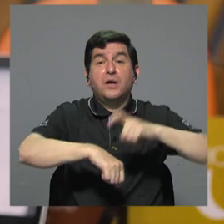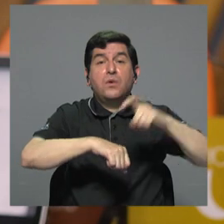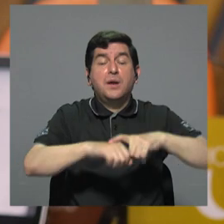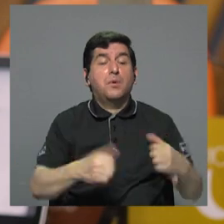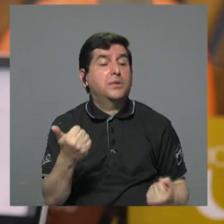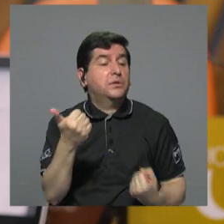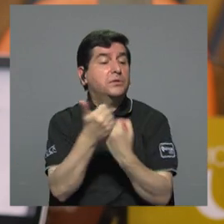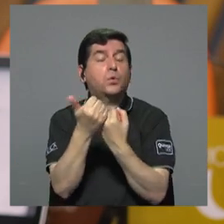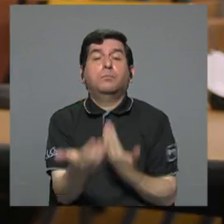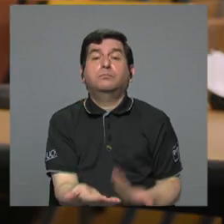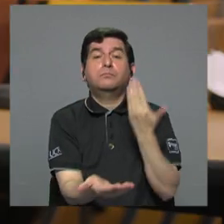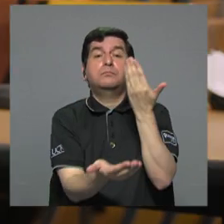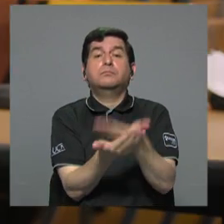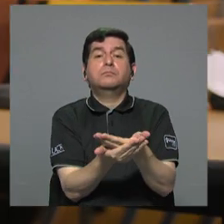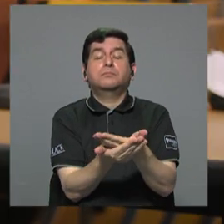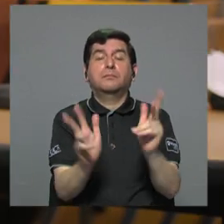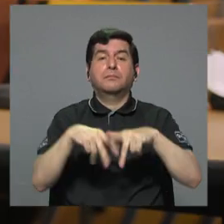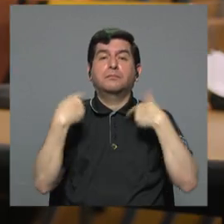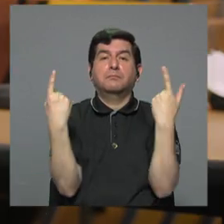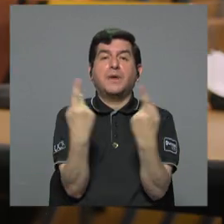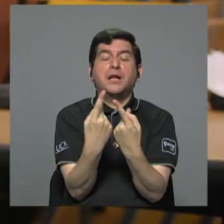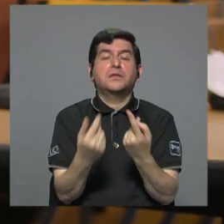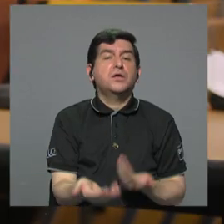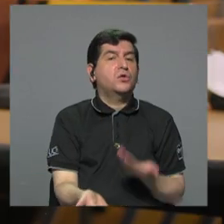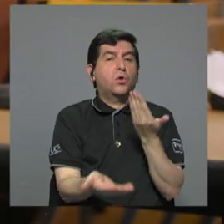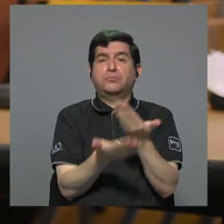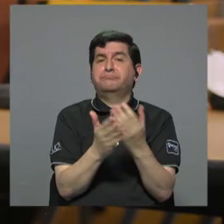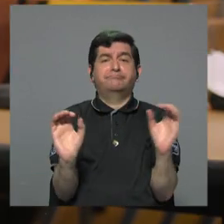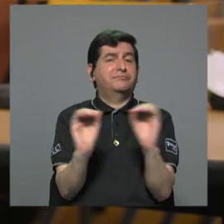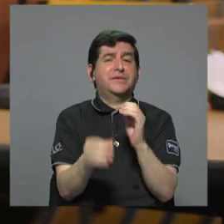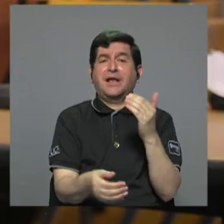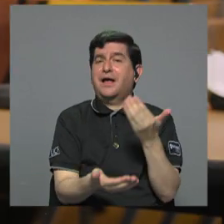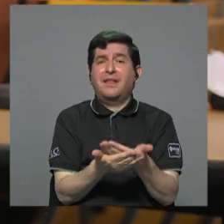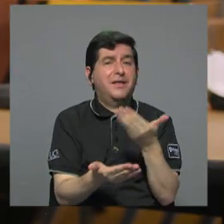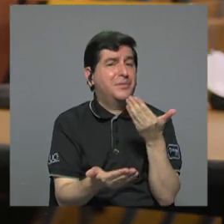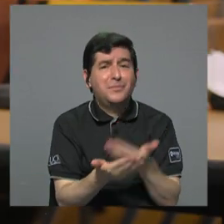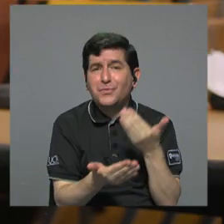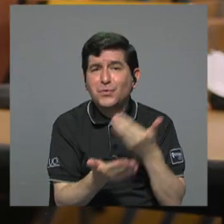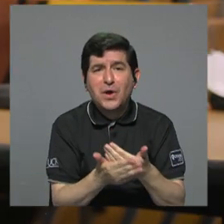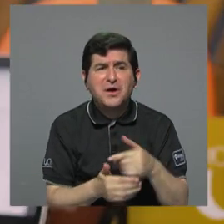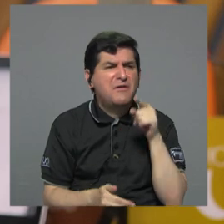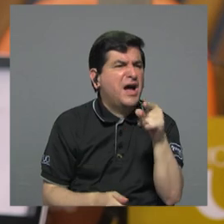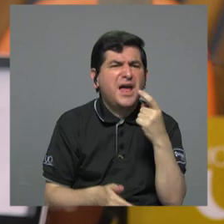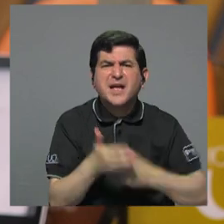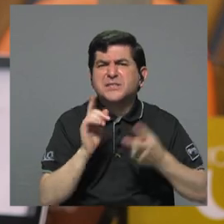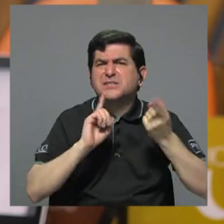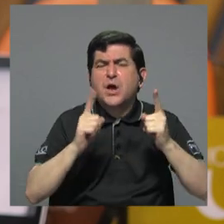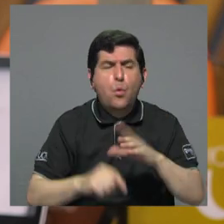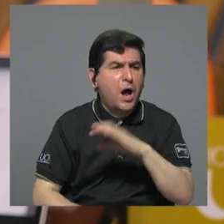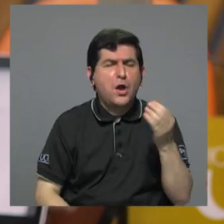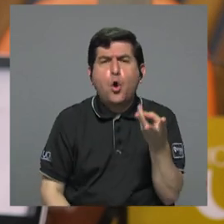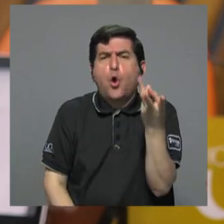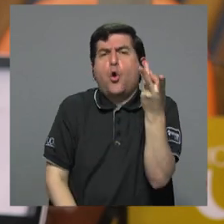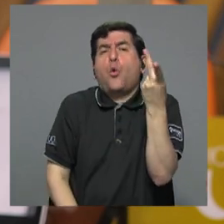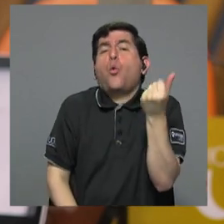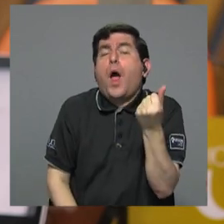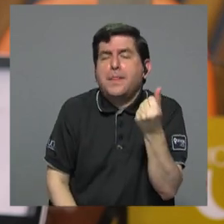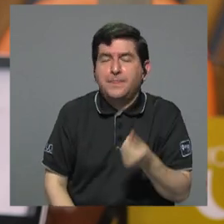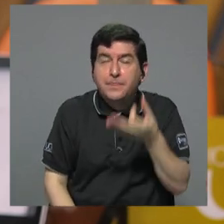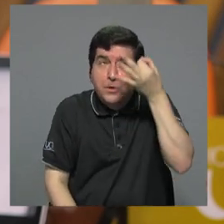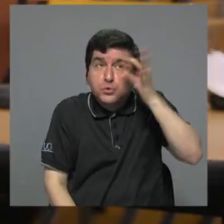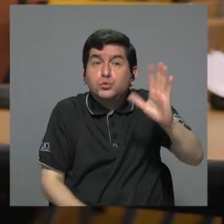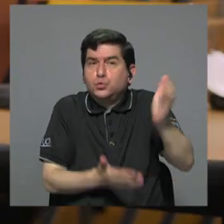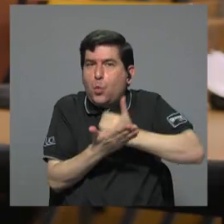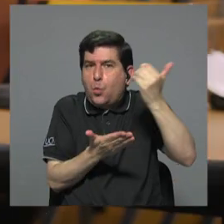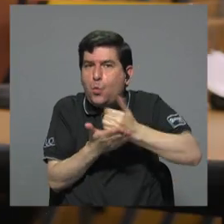respaldar su propuesta el partido no ofrece evidencia de cuáles serían esos impuestos ni a cuánto ascenderían los supuestos